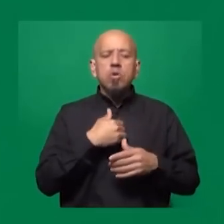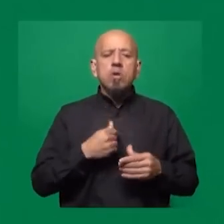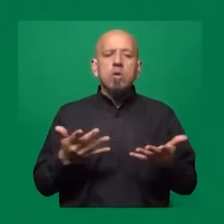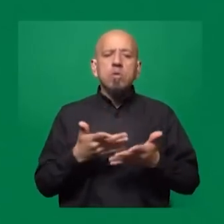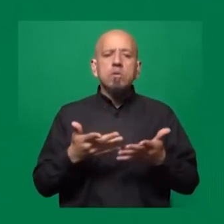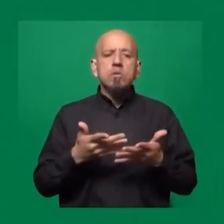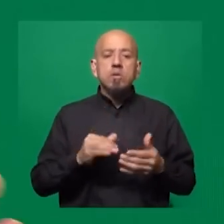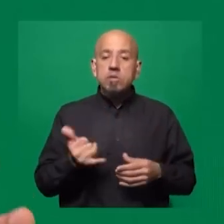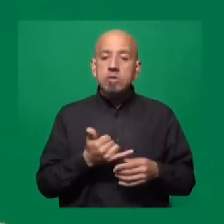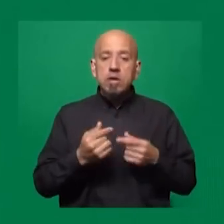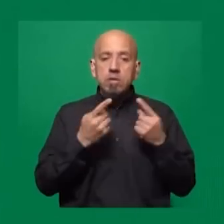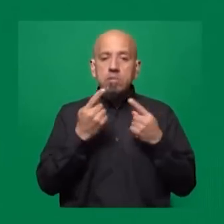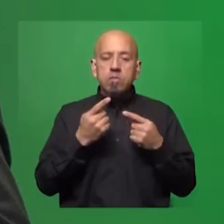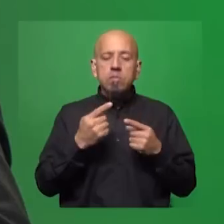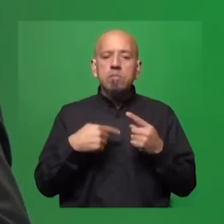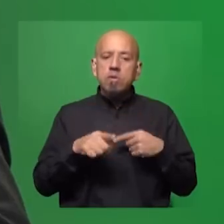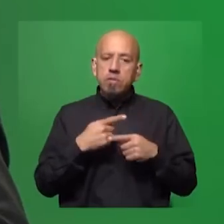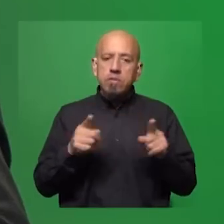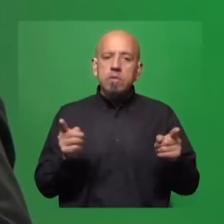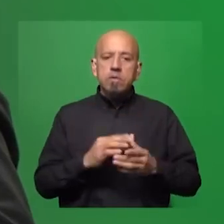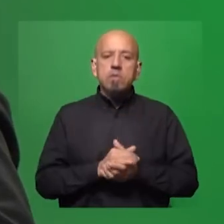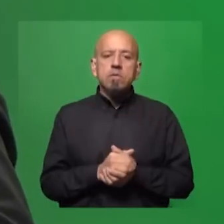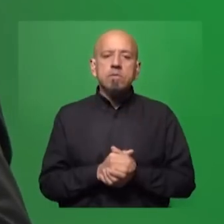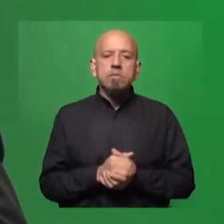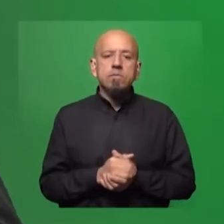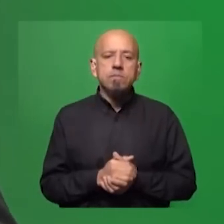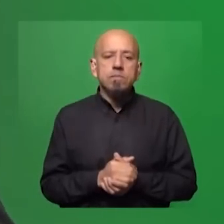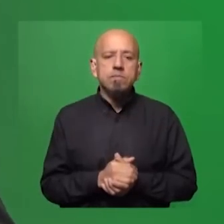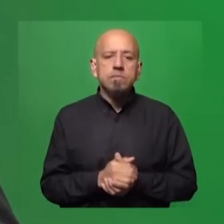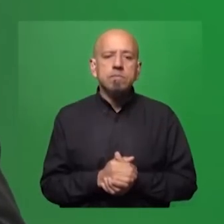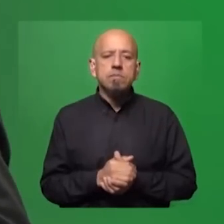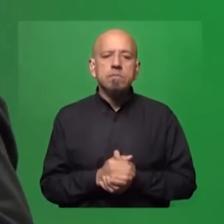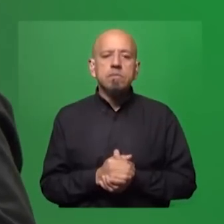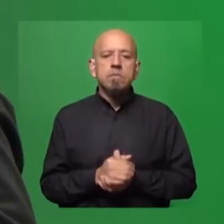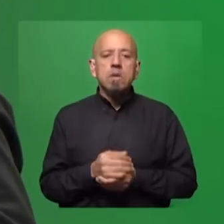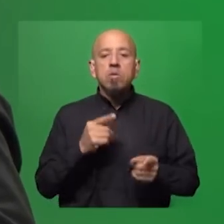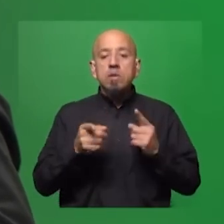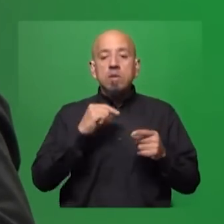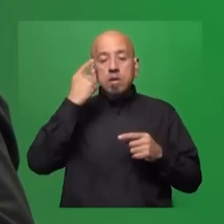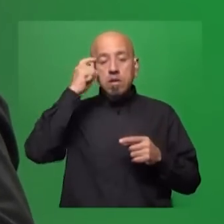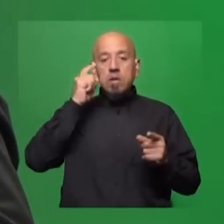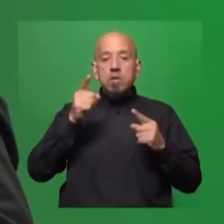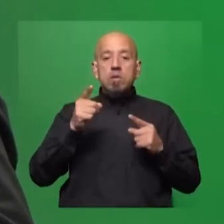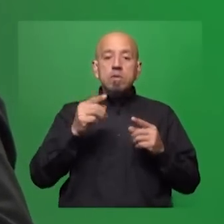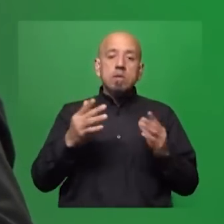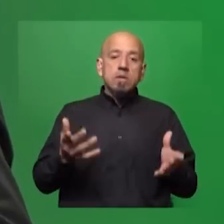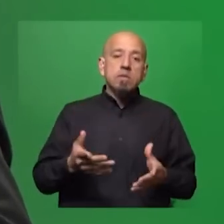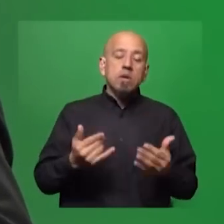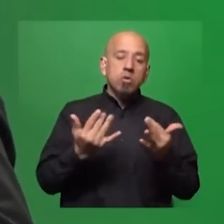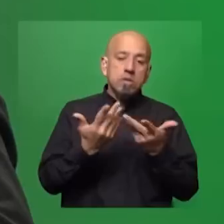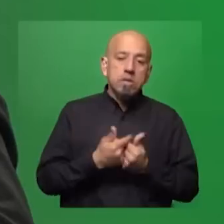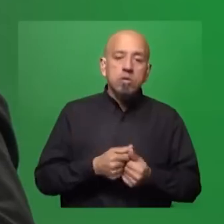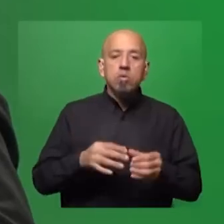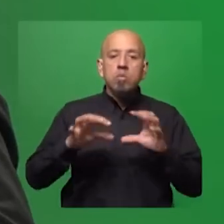de la que ya hemos hablado, pero en otros planos? Sí, y está bien, ¿no? Porque con esta idea de que el mundo se está organizando en grandes bloques,